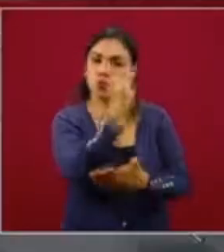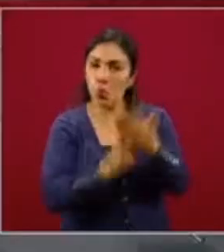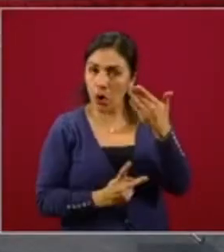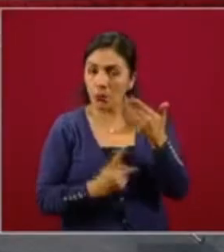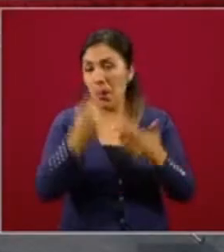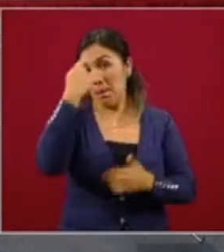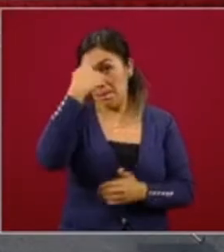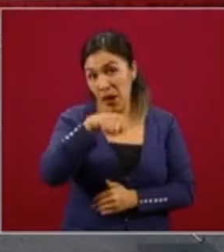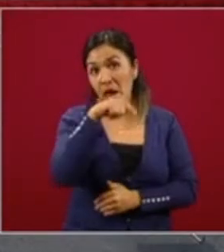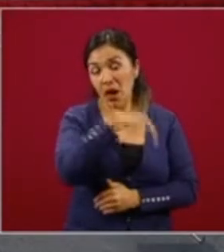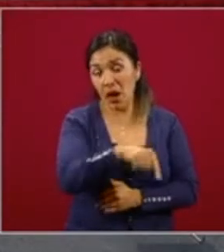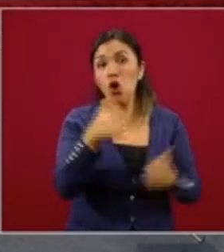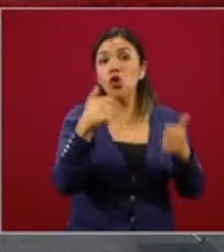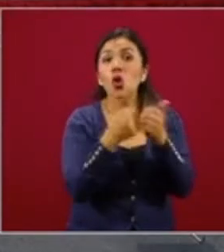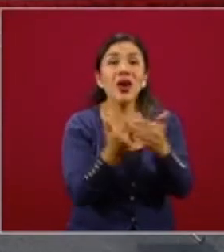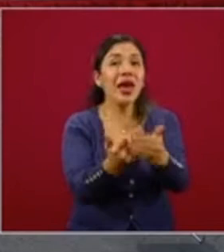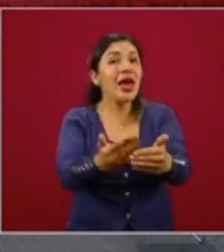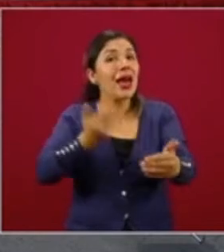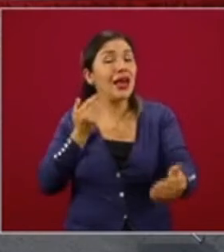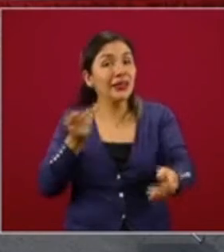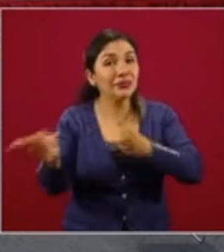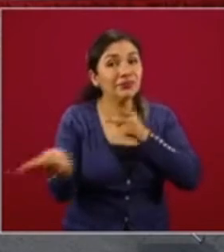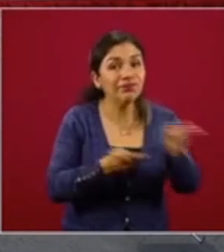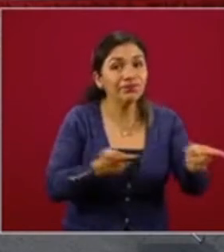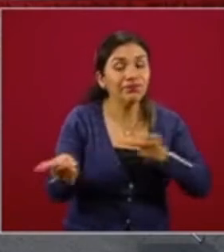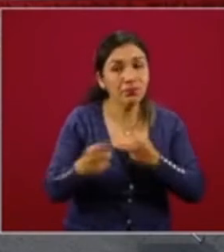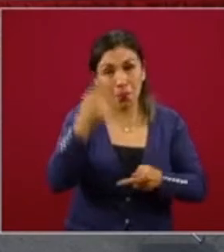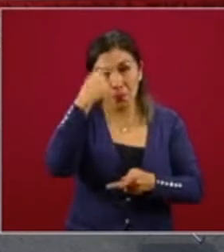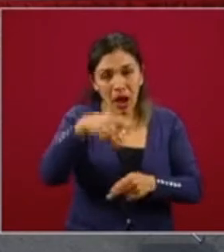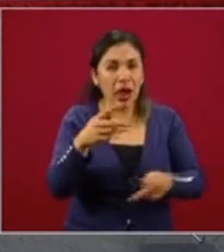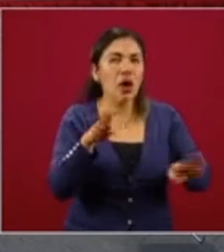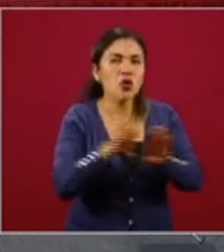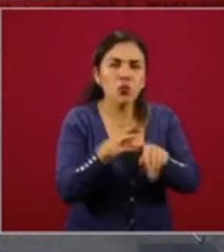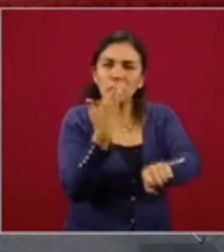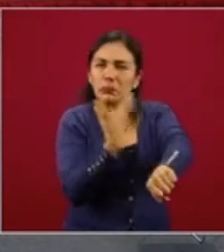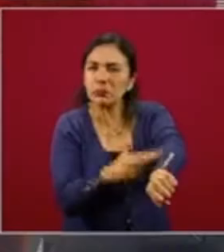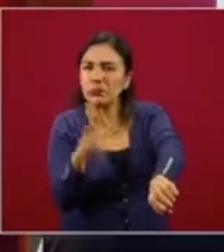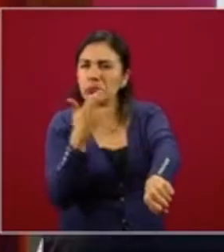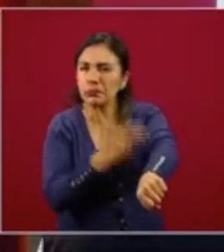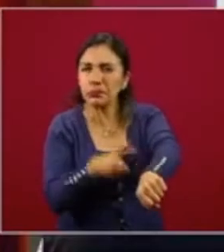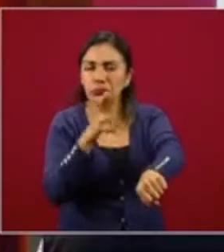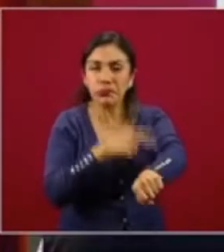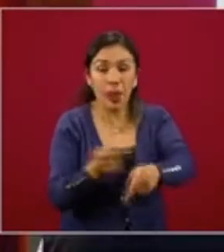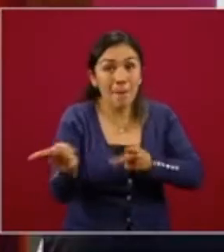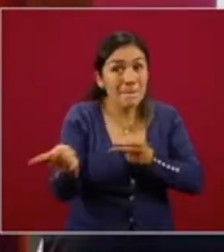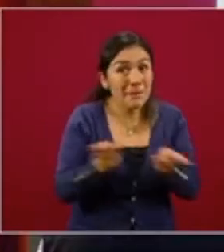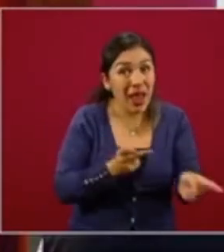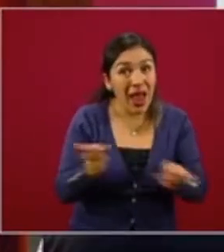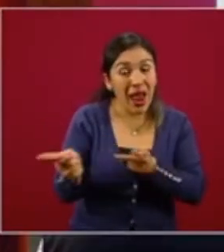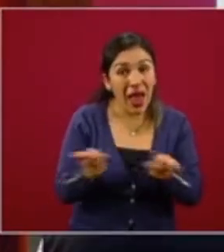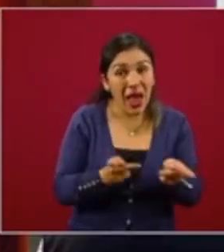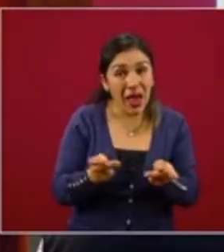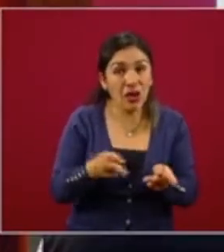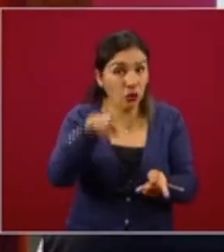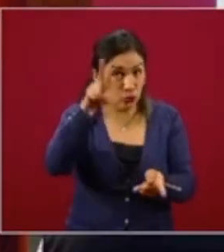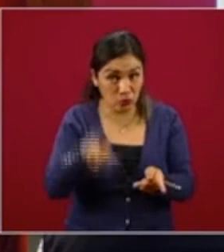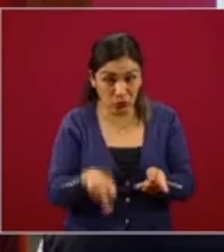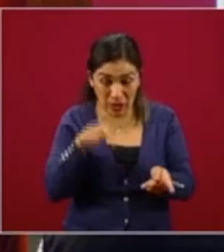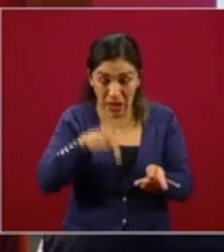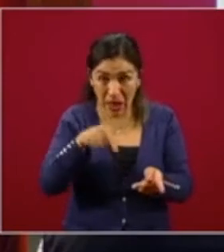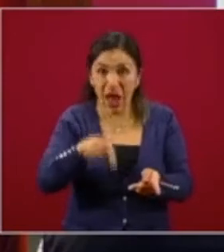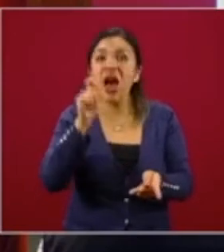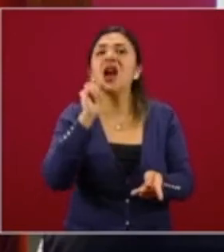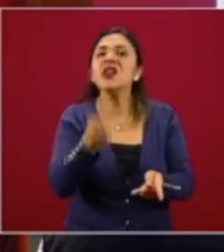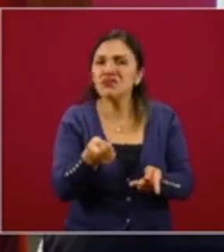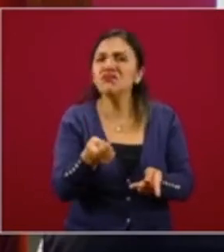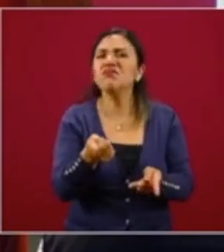que venga por anticipado a realizar planeación. La planeación, en realidad, lo